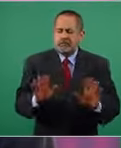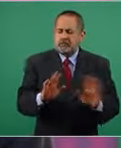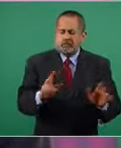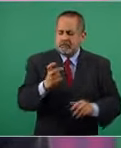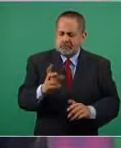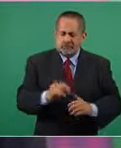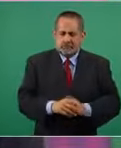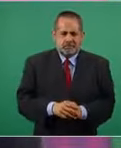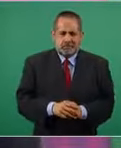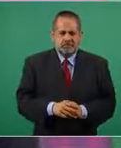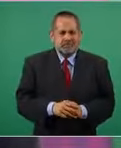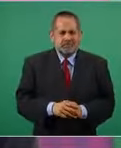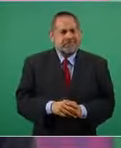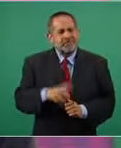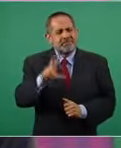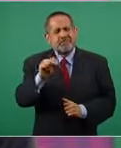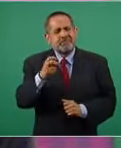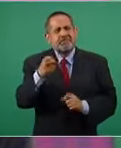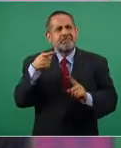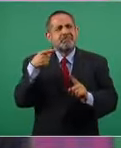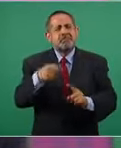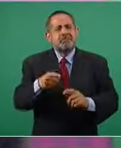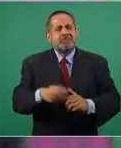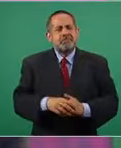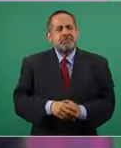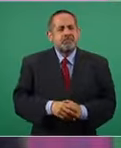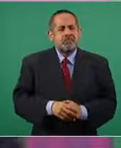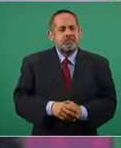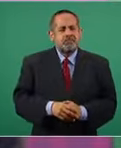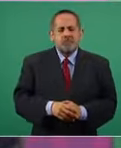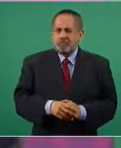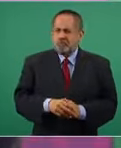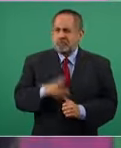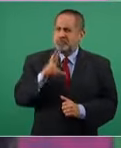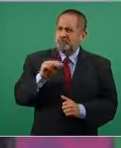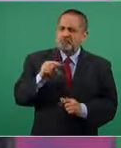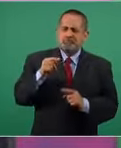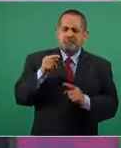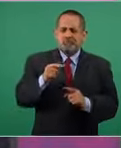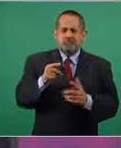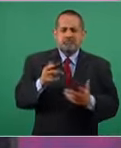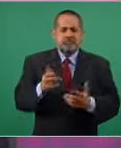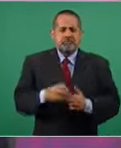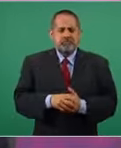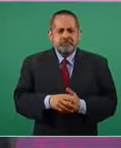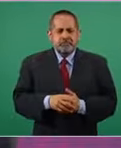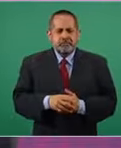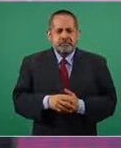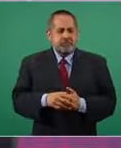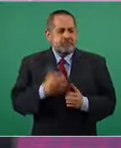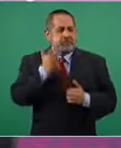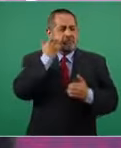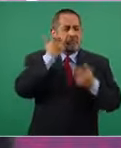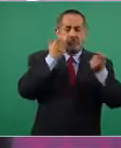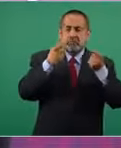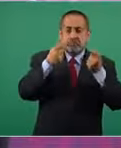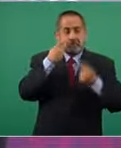como que no es un asunto de maniqueísmo